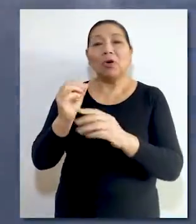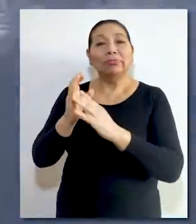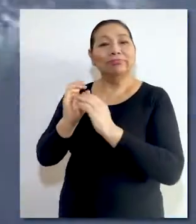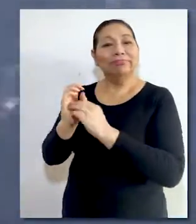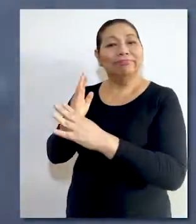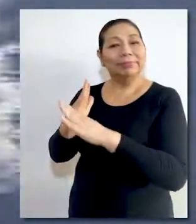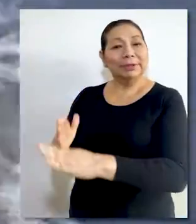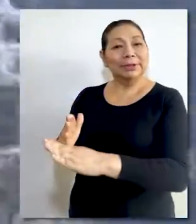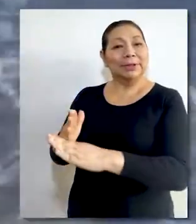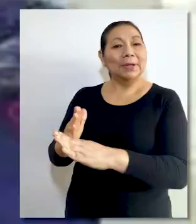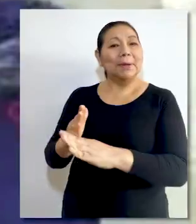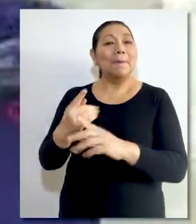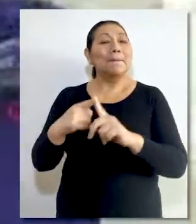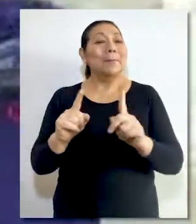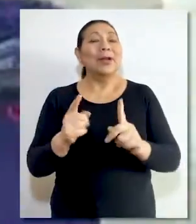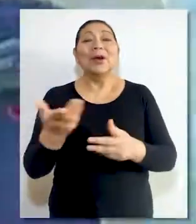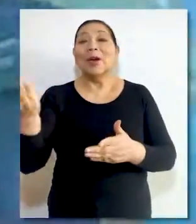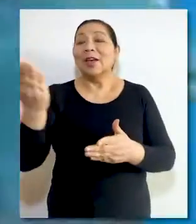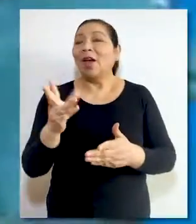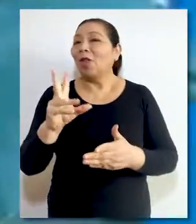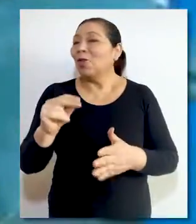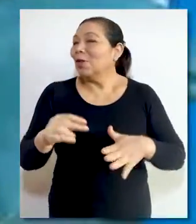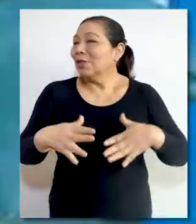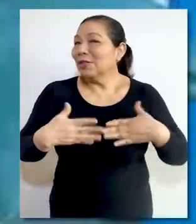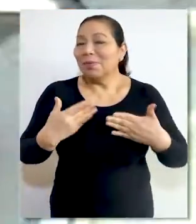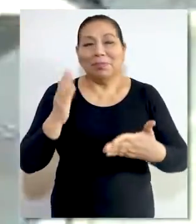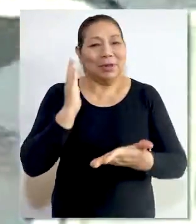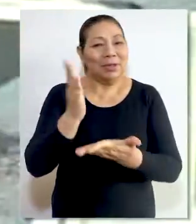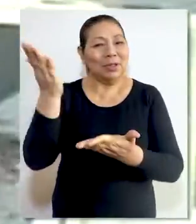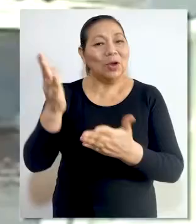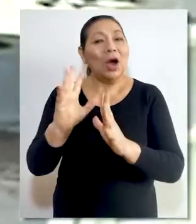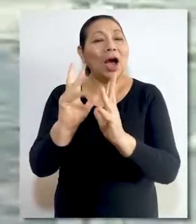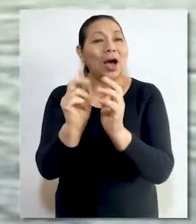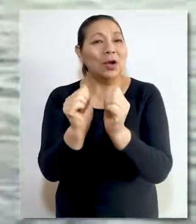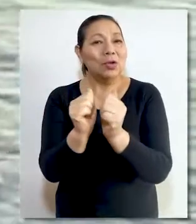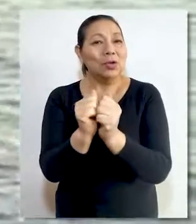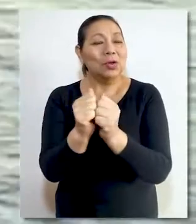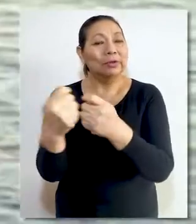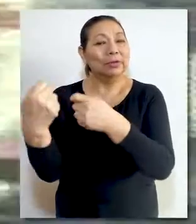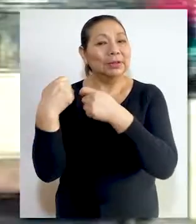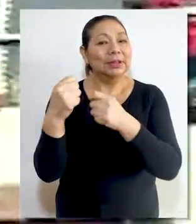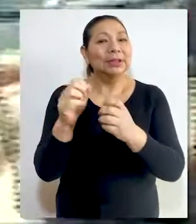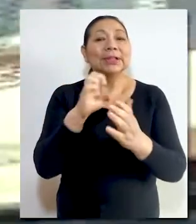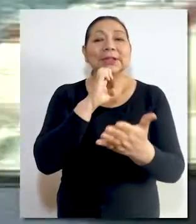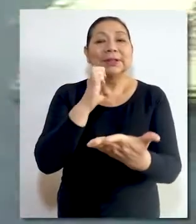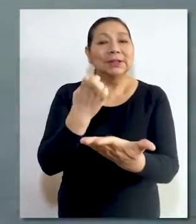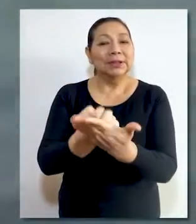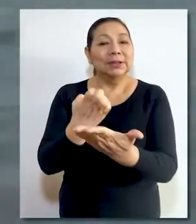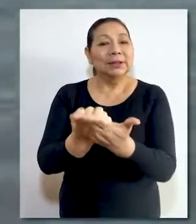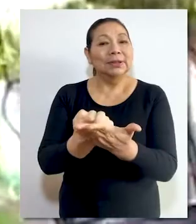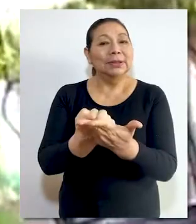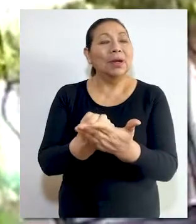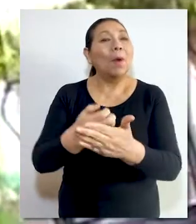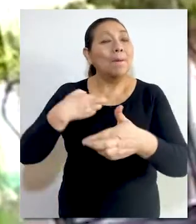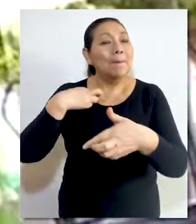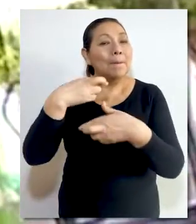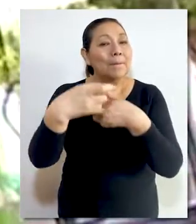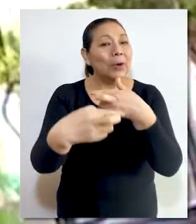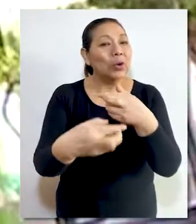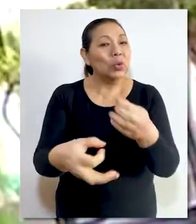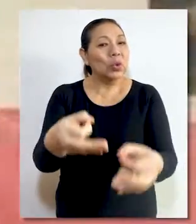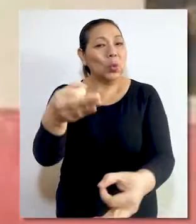discriminación. Además, precisó que no se puede imponer a la asociación una obligación de establecer a manera de un